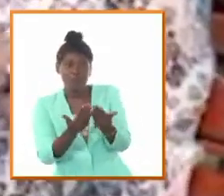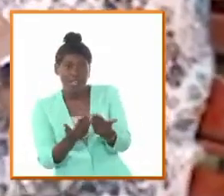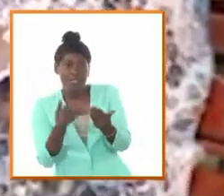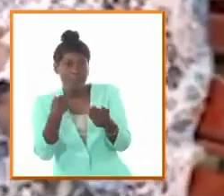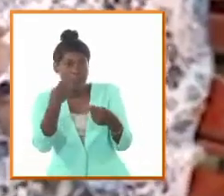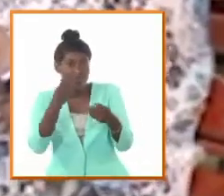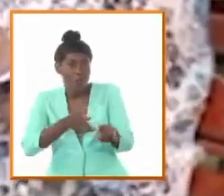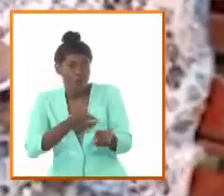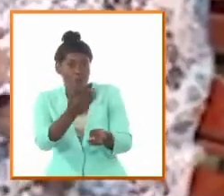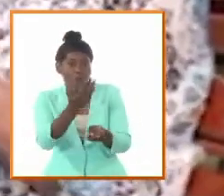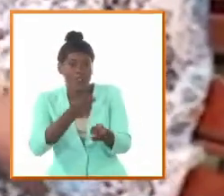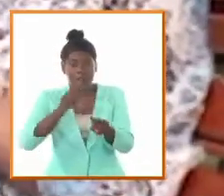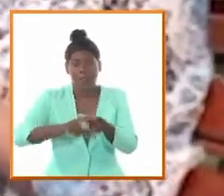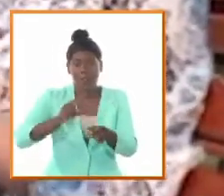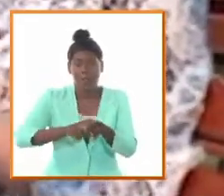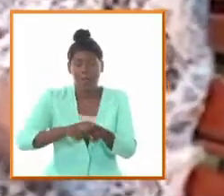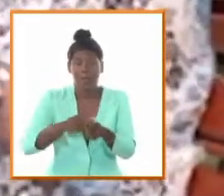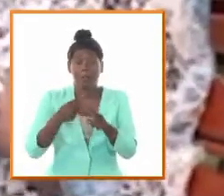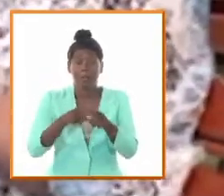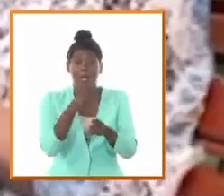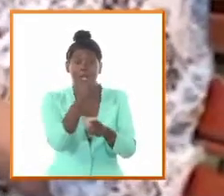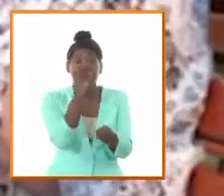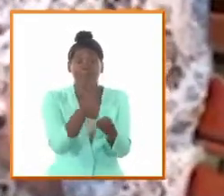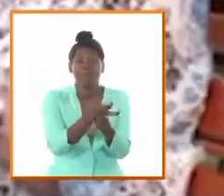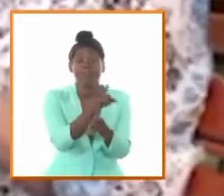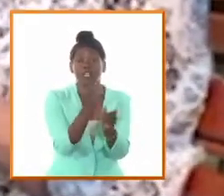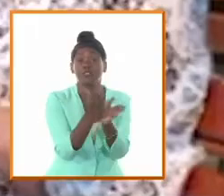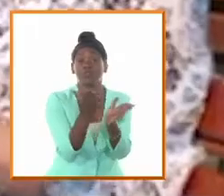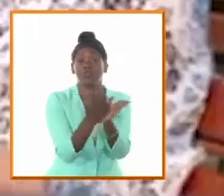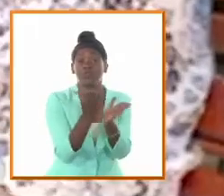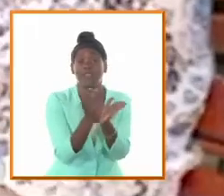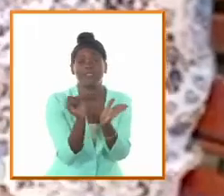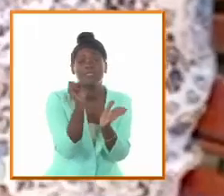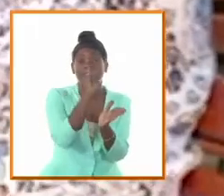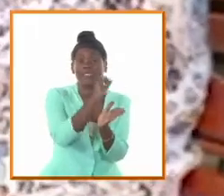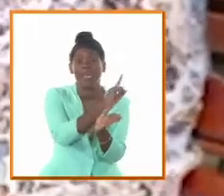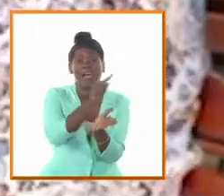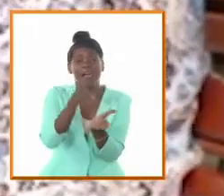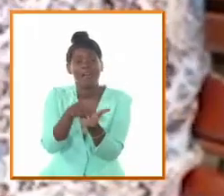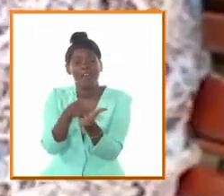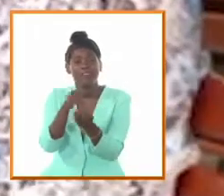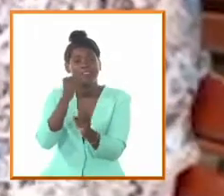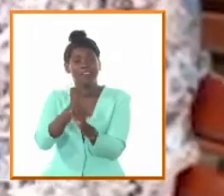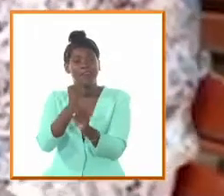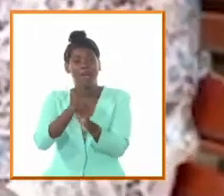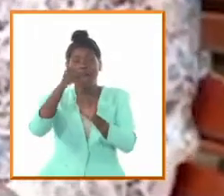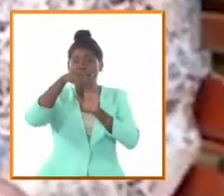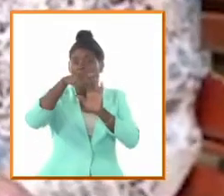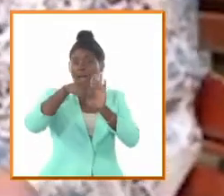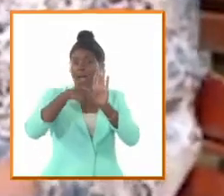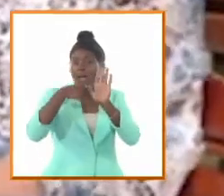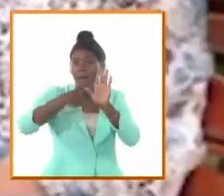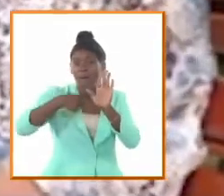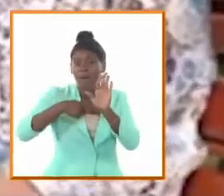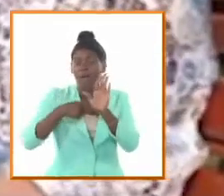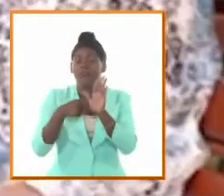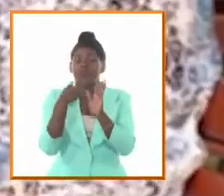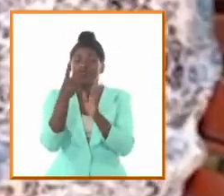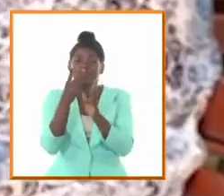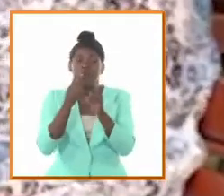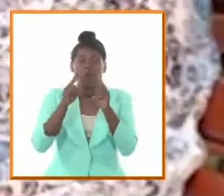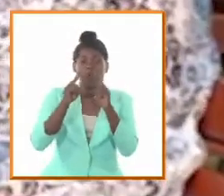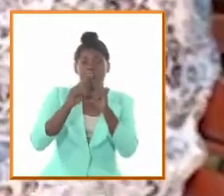Habana primero en sus recesos estudiantiles y luego ya en los últimos momentos ya como abogado hasta que regresó hasta que regresó ya